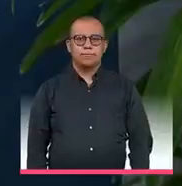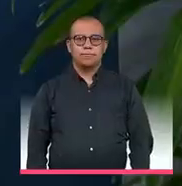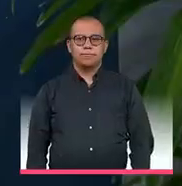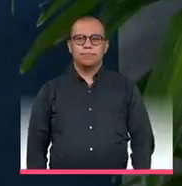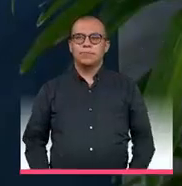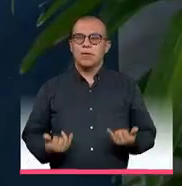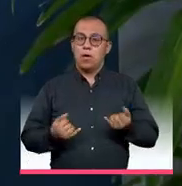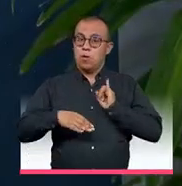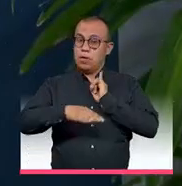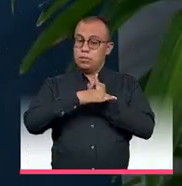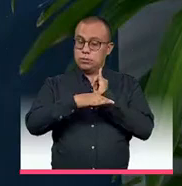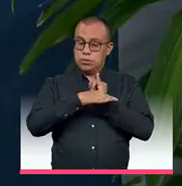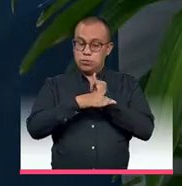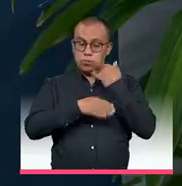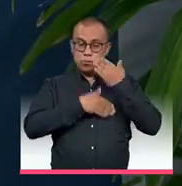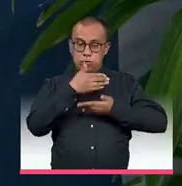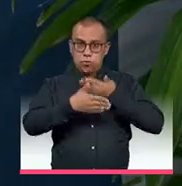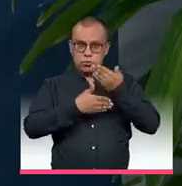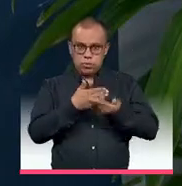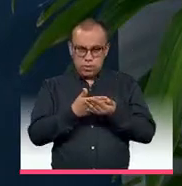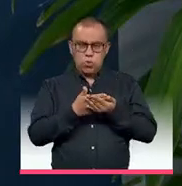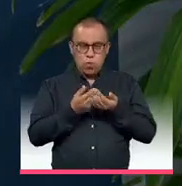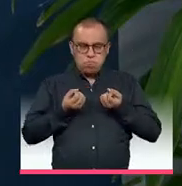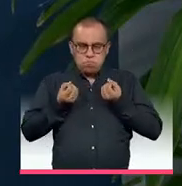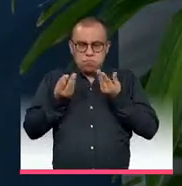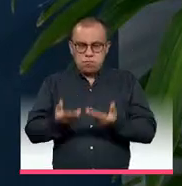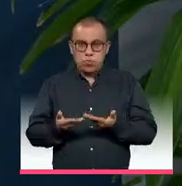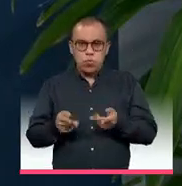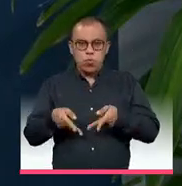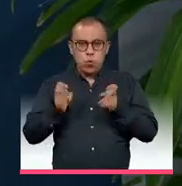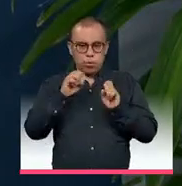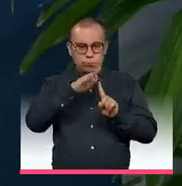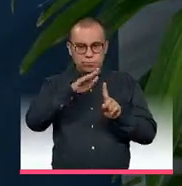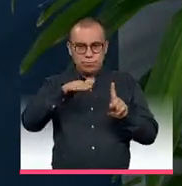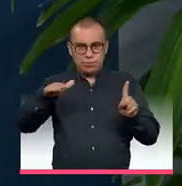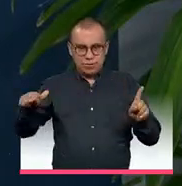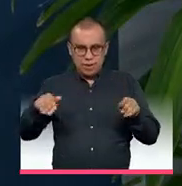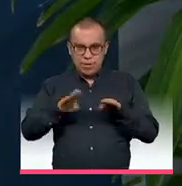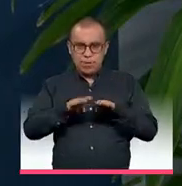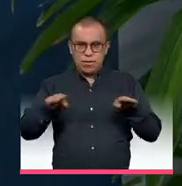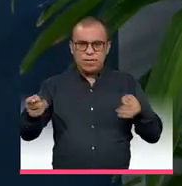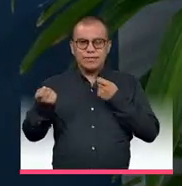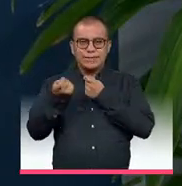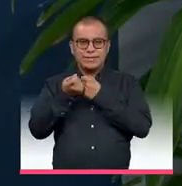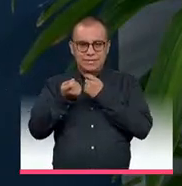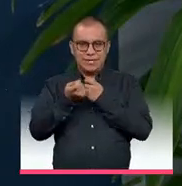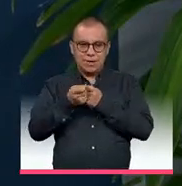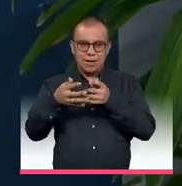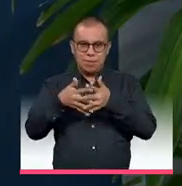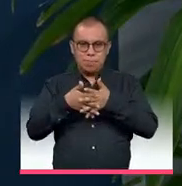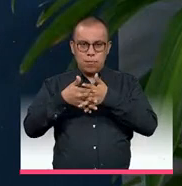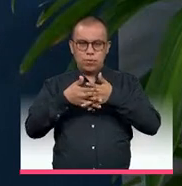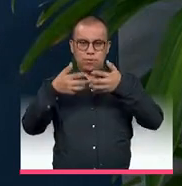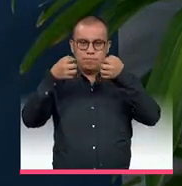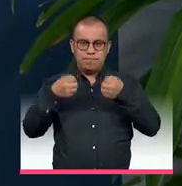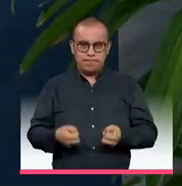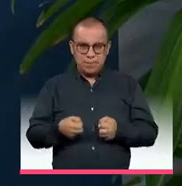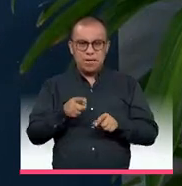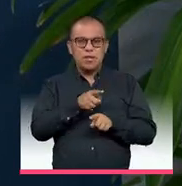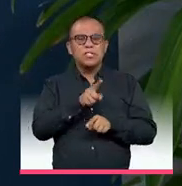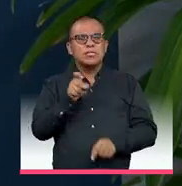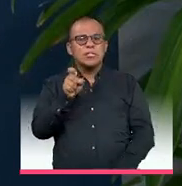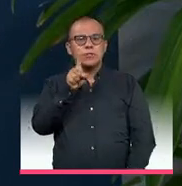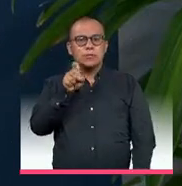El Instituto de Desarrollo Urbano entregará un nuevo parqueadero en el patio del Portal Américas que permite el estacionamiento de